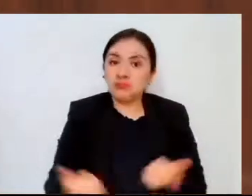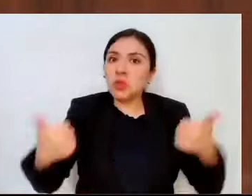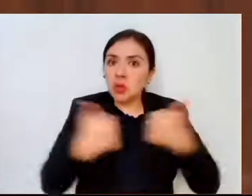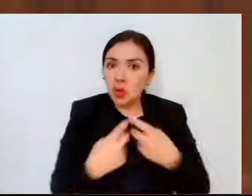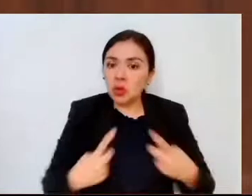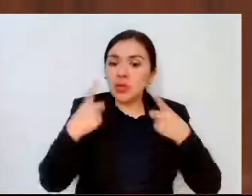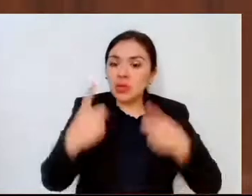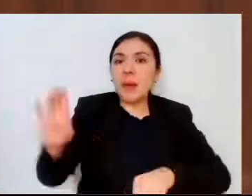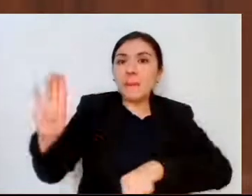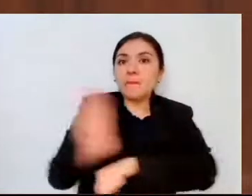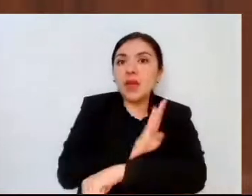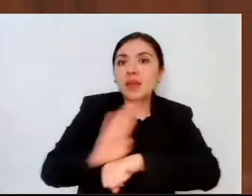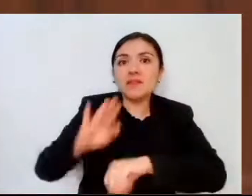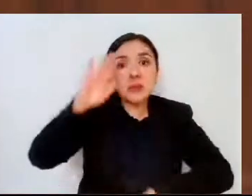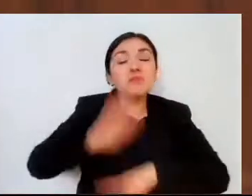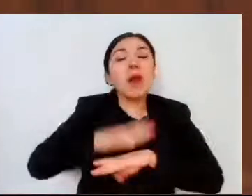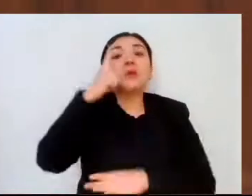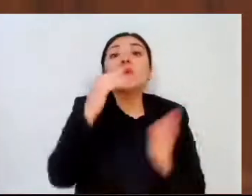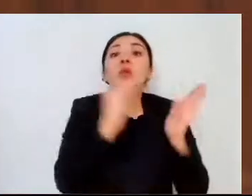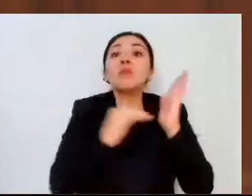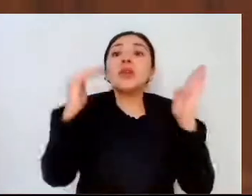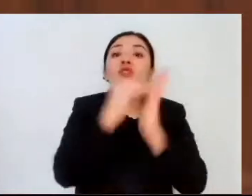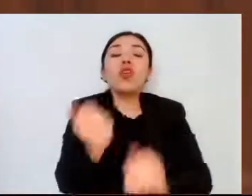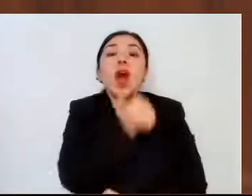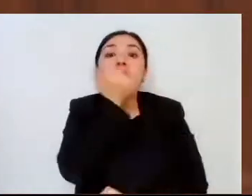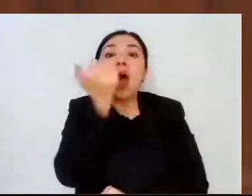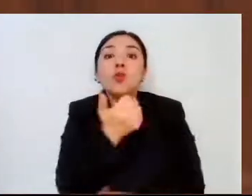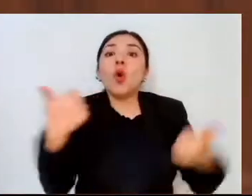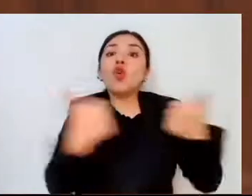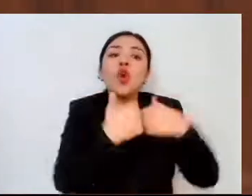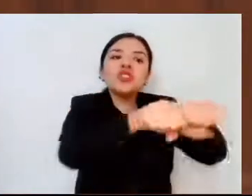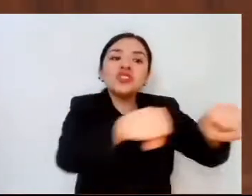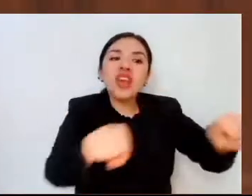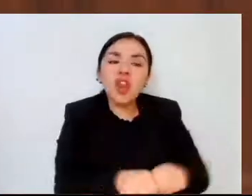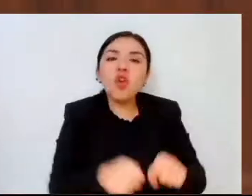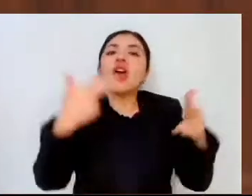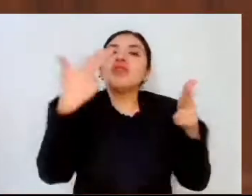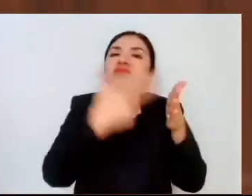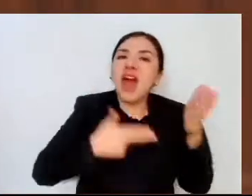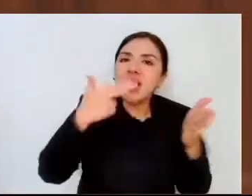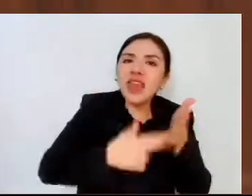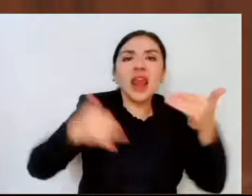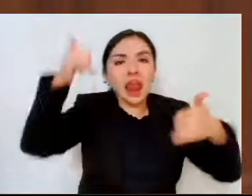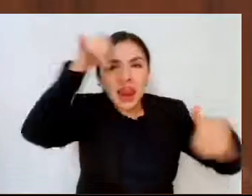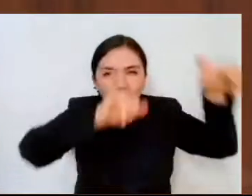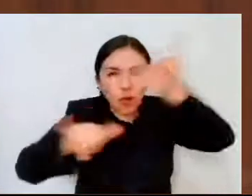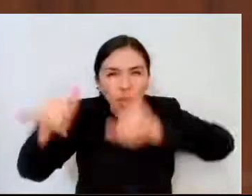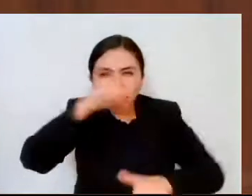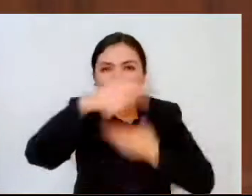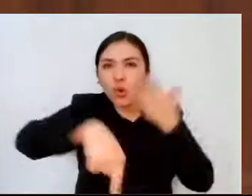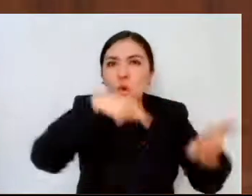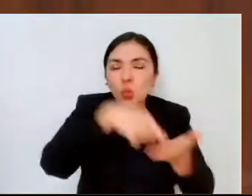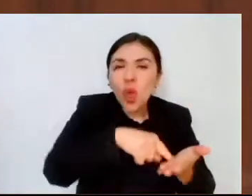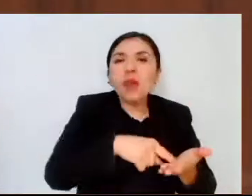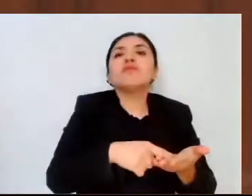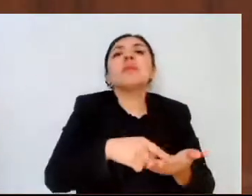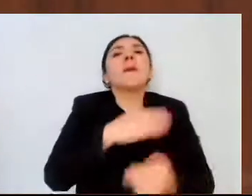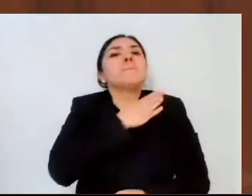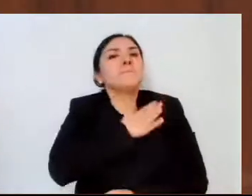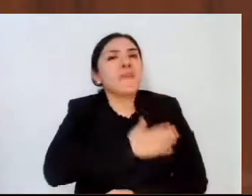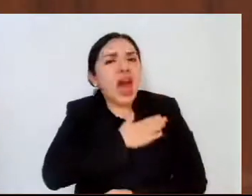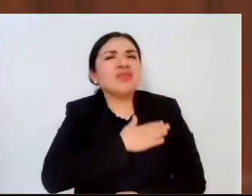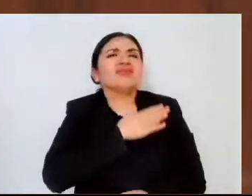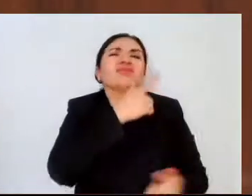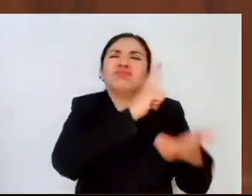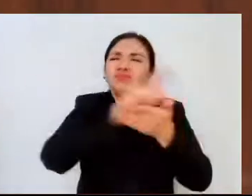más de un millón de estudiantes con aulas, talleres, laboratorios, núcleos sanitarios y